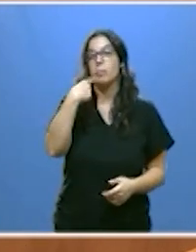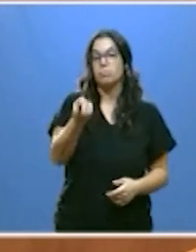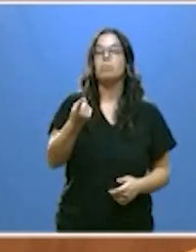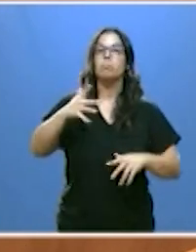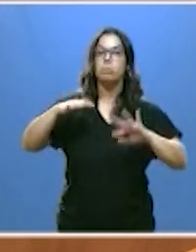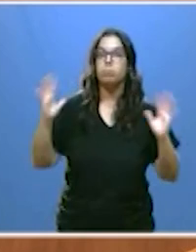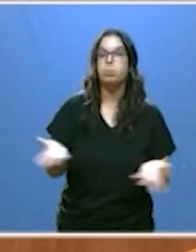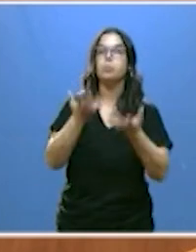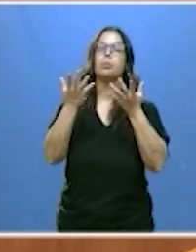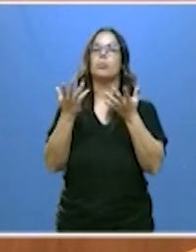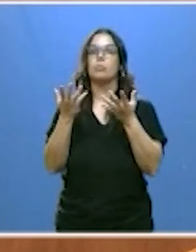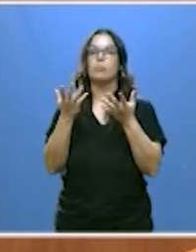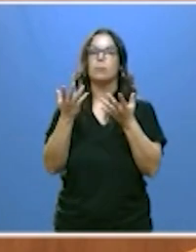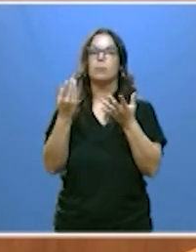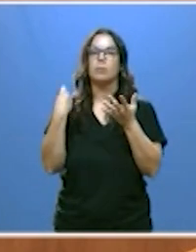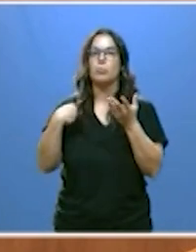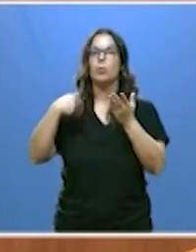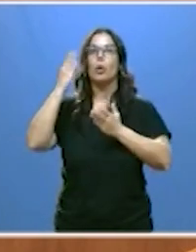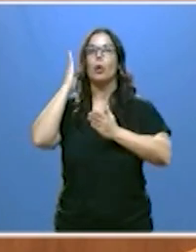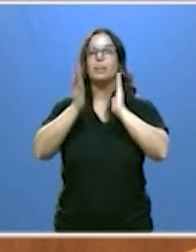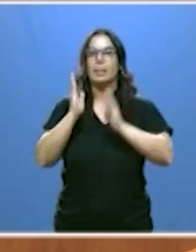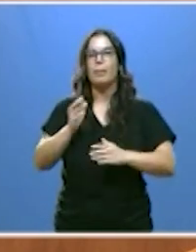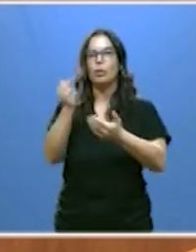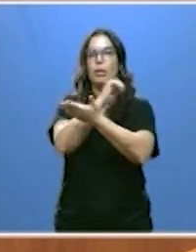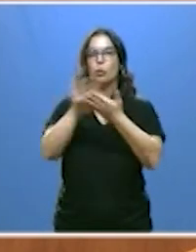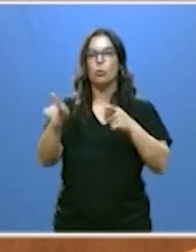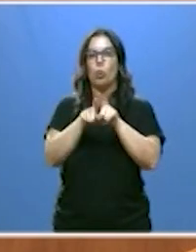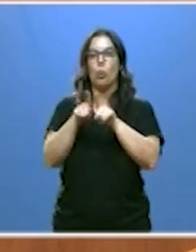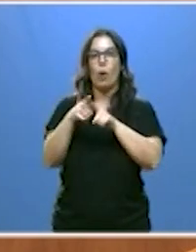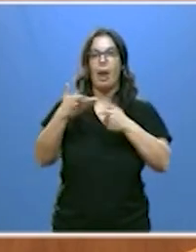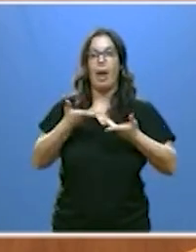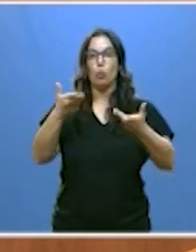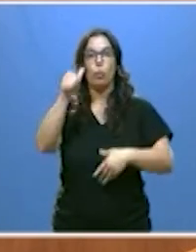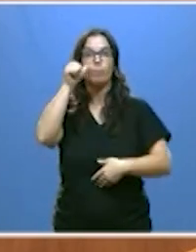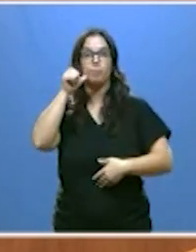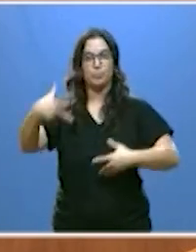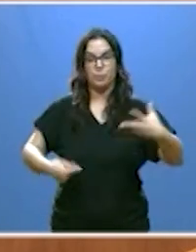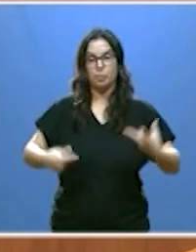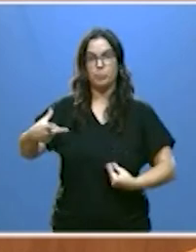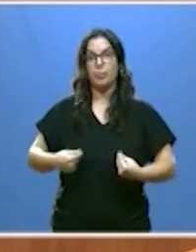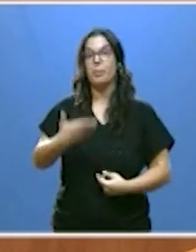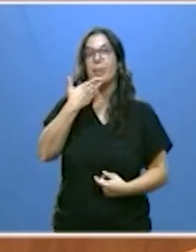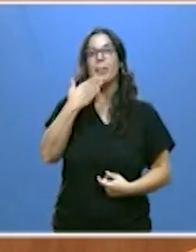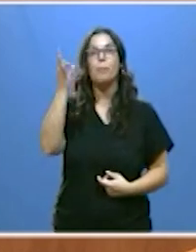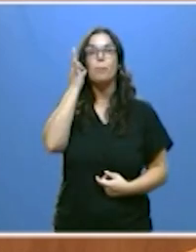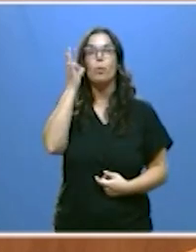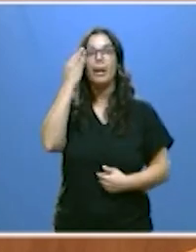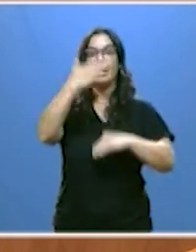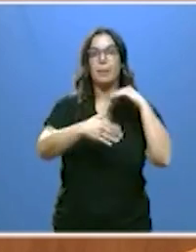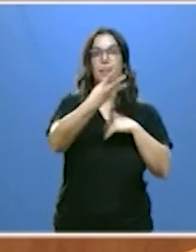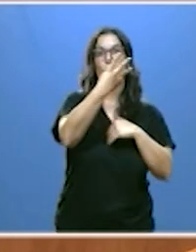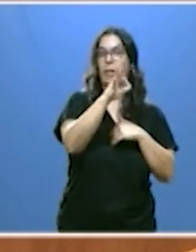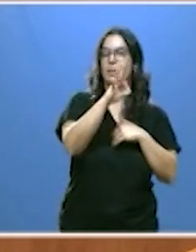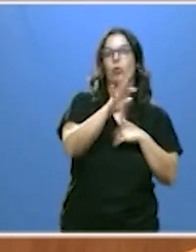los tratamientos gratuitos de reproducción asistida ampliando el tope de edad de las mujeres de 40 a